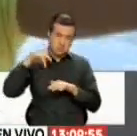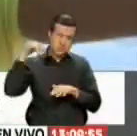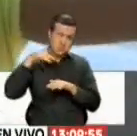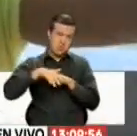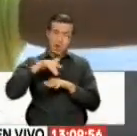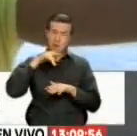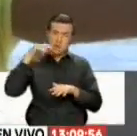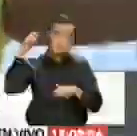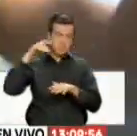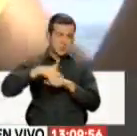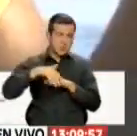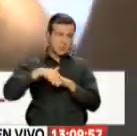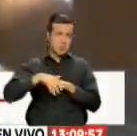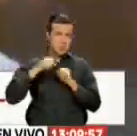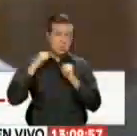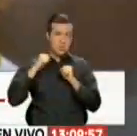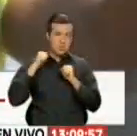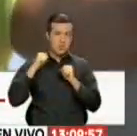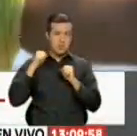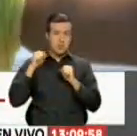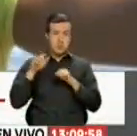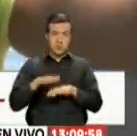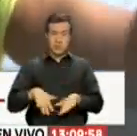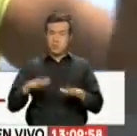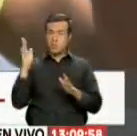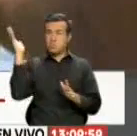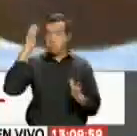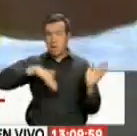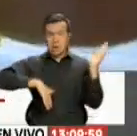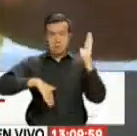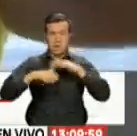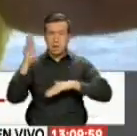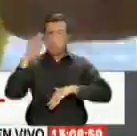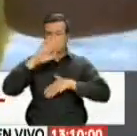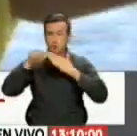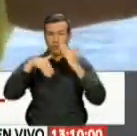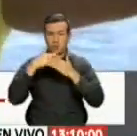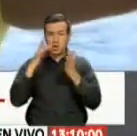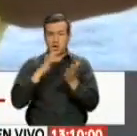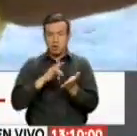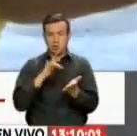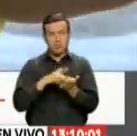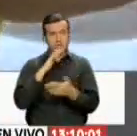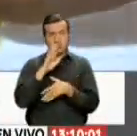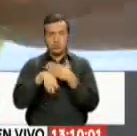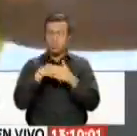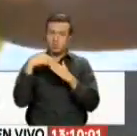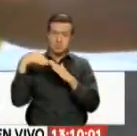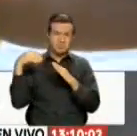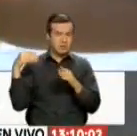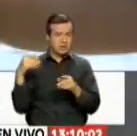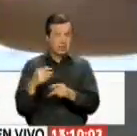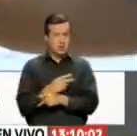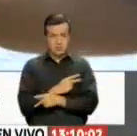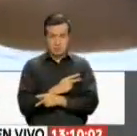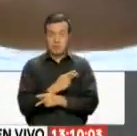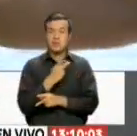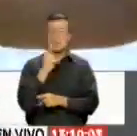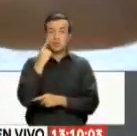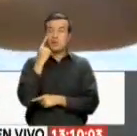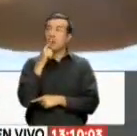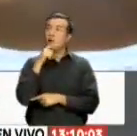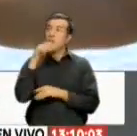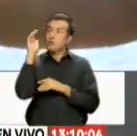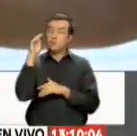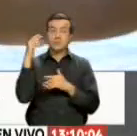adentro. Se han hundido esas matas de verde, cacao, todos esos arroces y ya se huyeron a pique. Cuando se quiso abrir el chorrón estaban